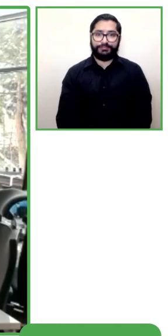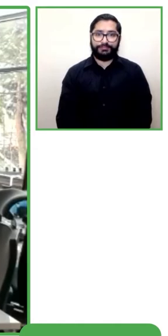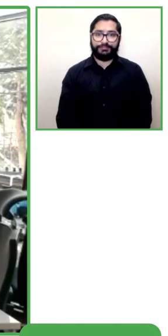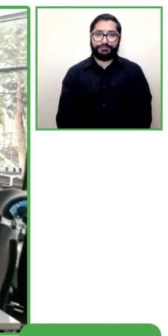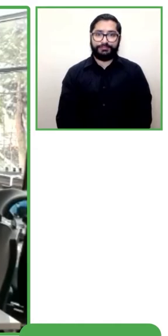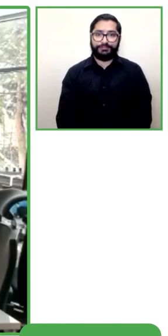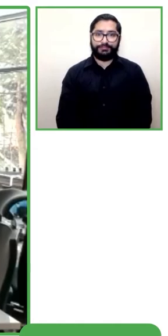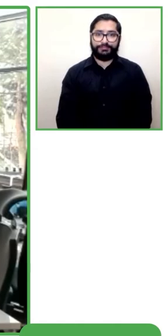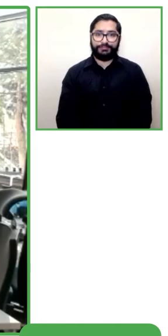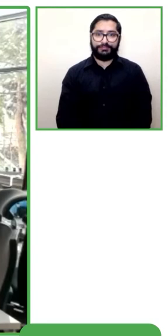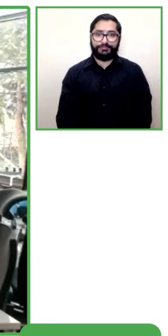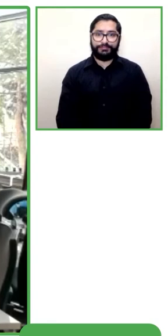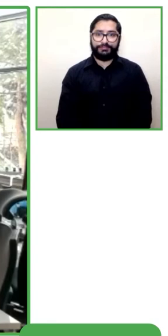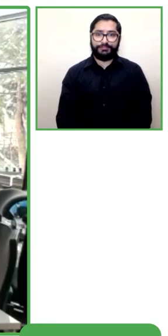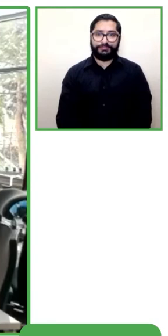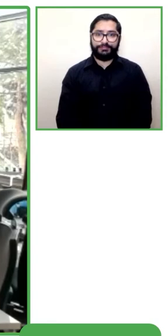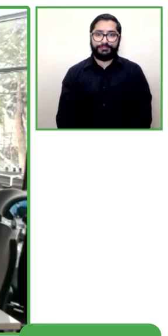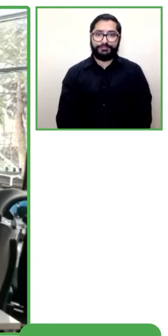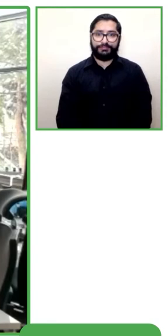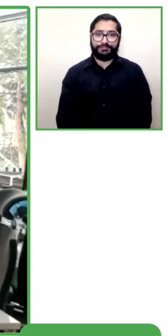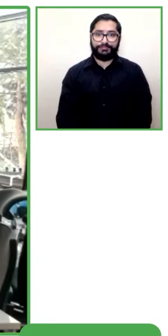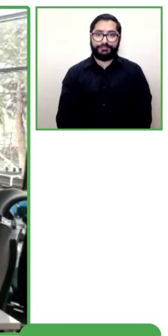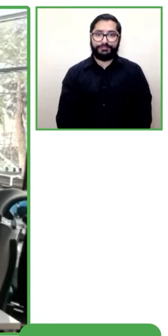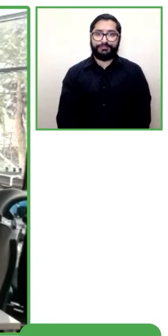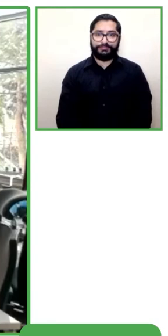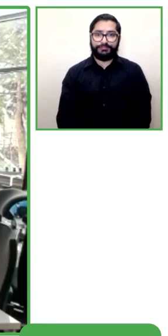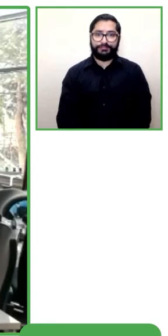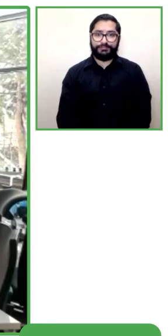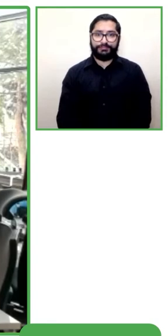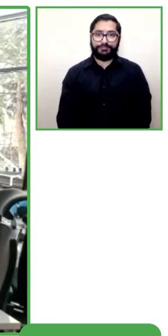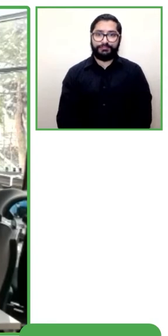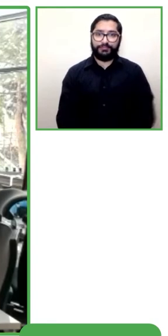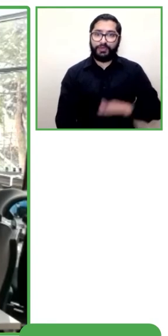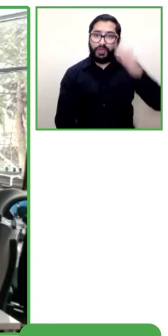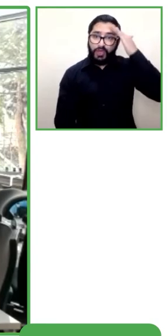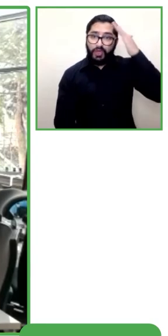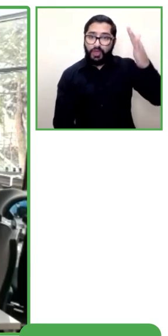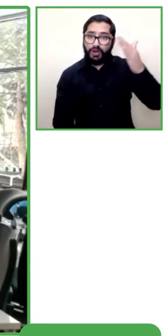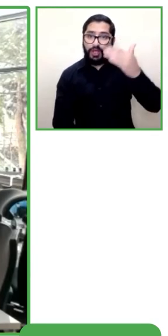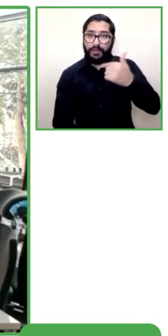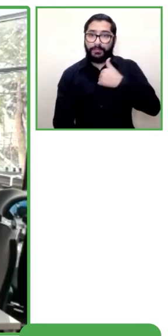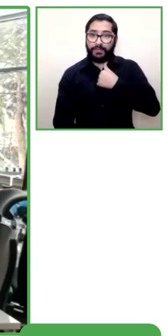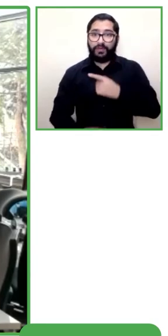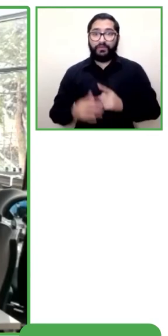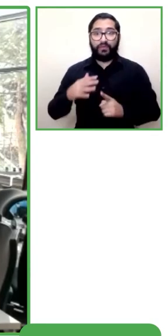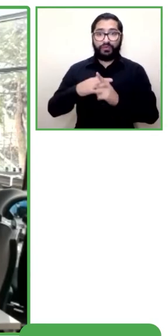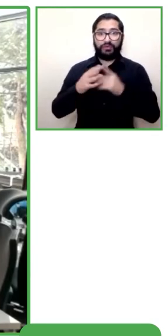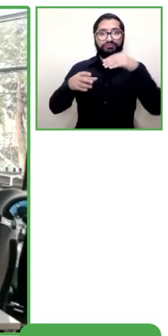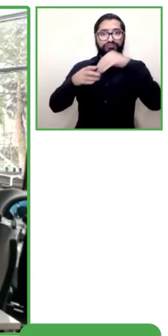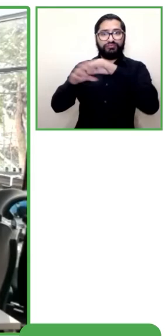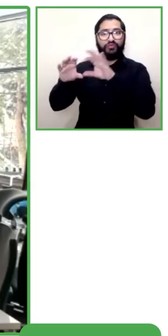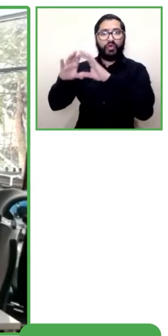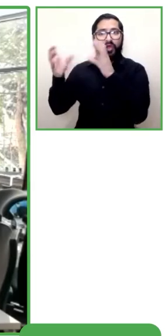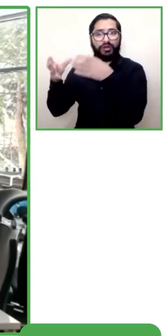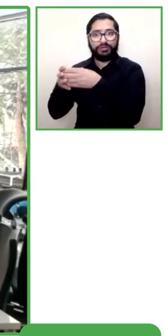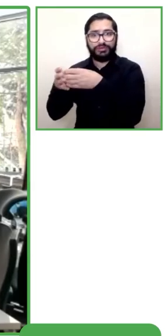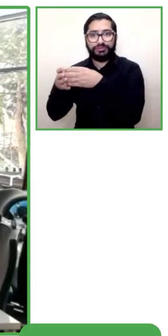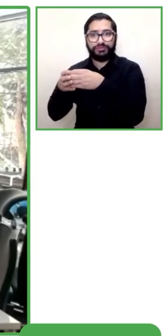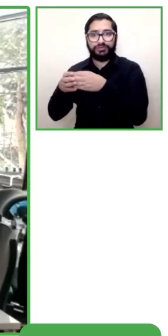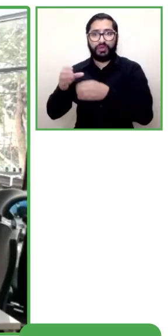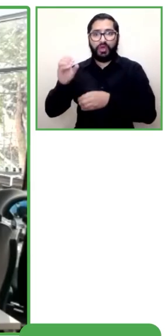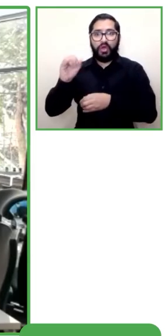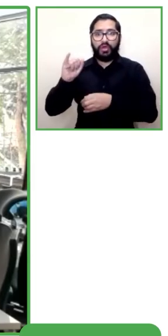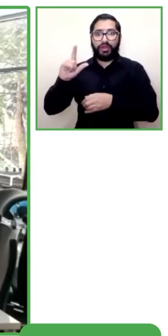Hola, soy Ersin y soy fundador de Poilabs muchas gracias por invitarme a esta conferencia